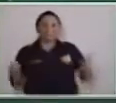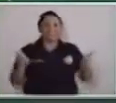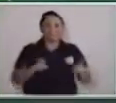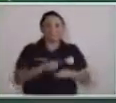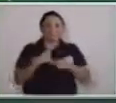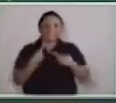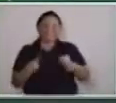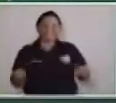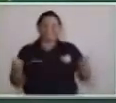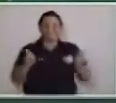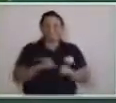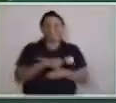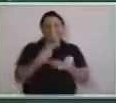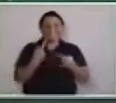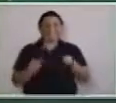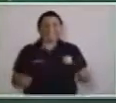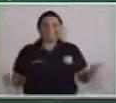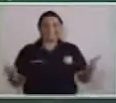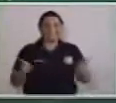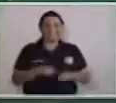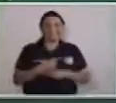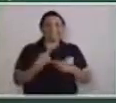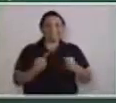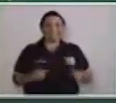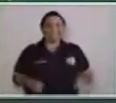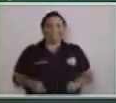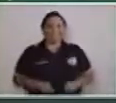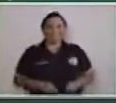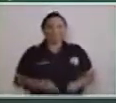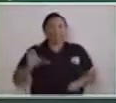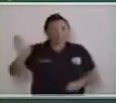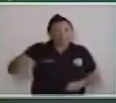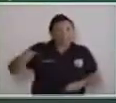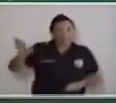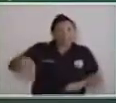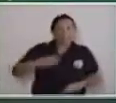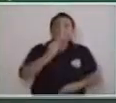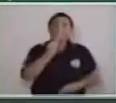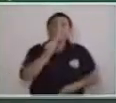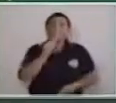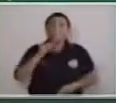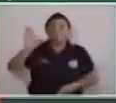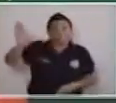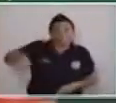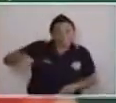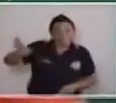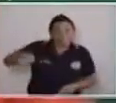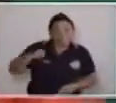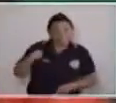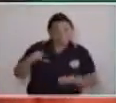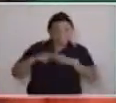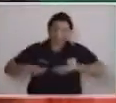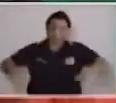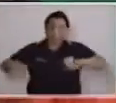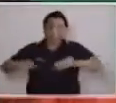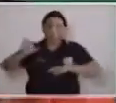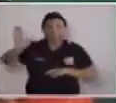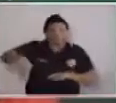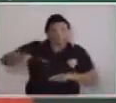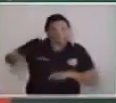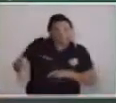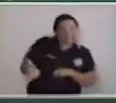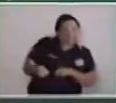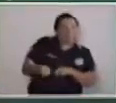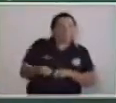¡Muy bien, Chiva Chivita! ¡Sal de ahí de ese lugar!